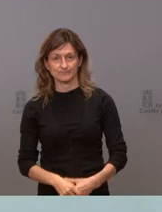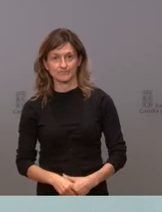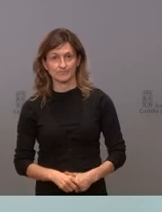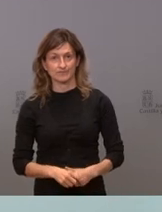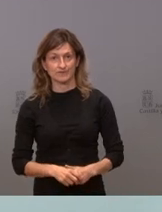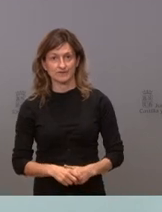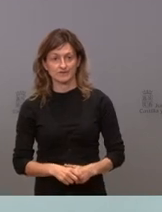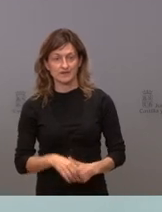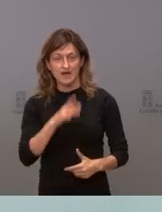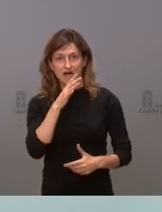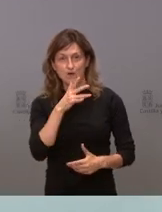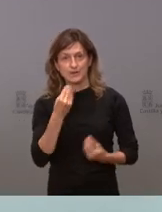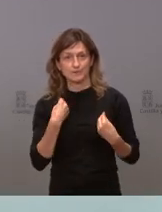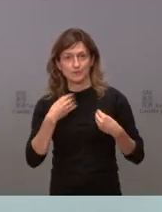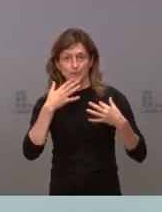estamos en el presente